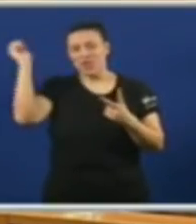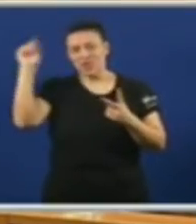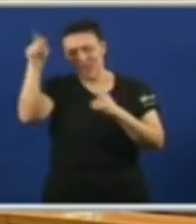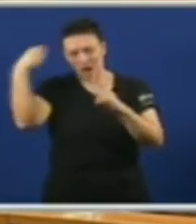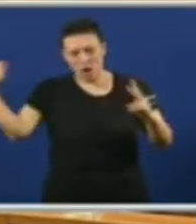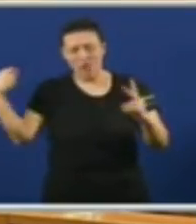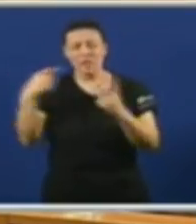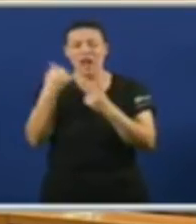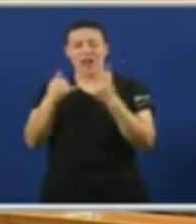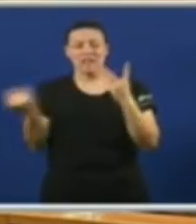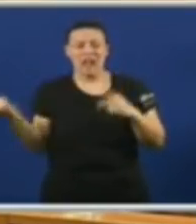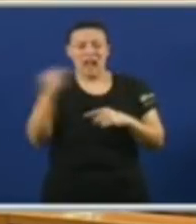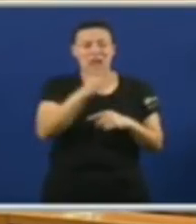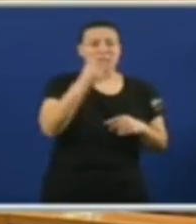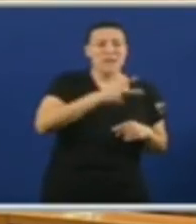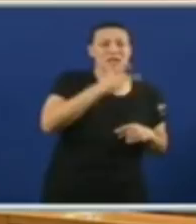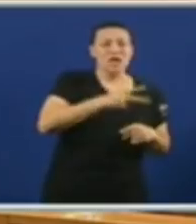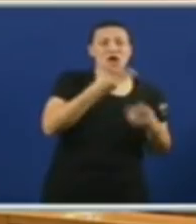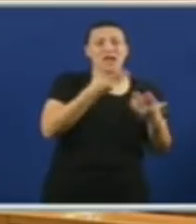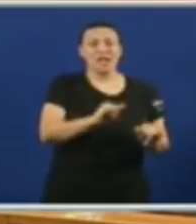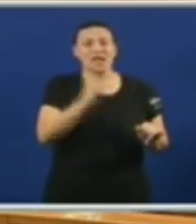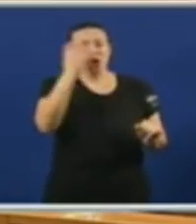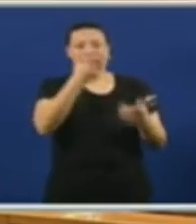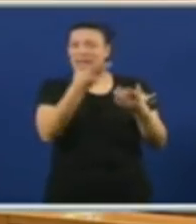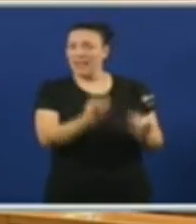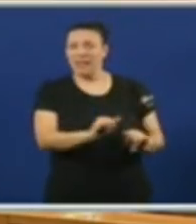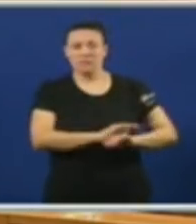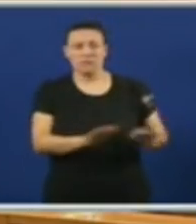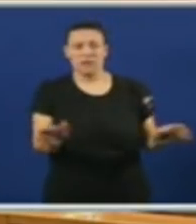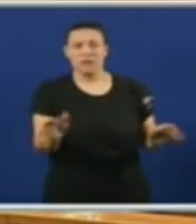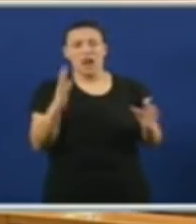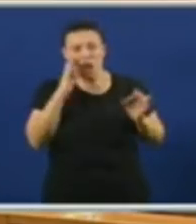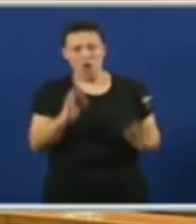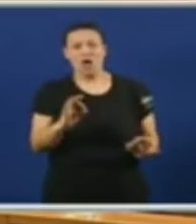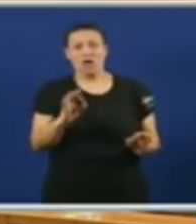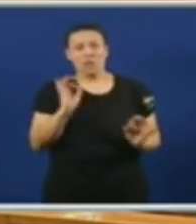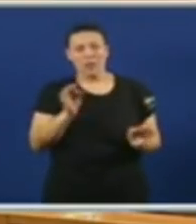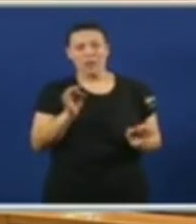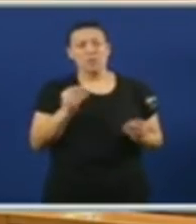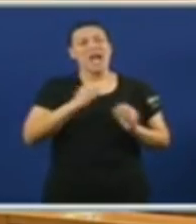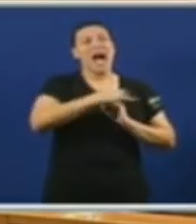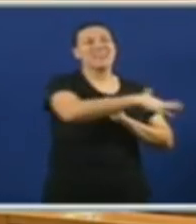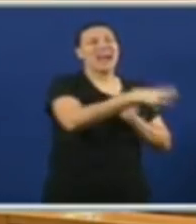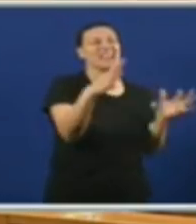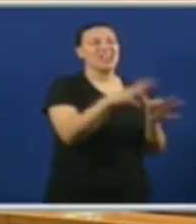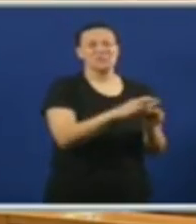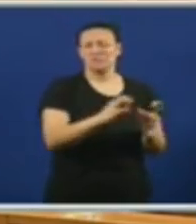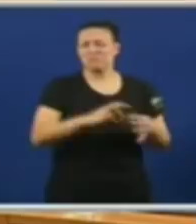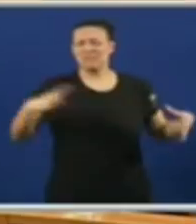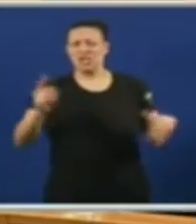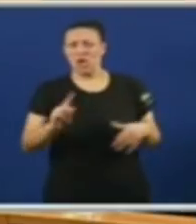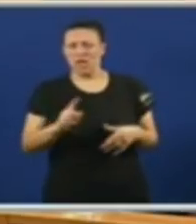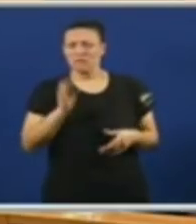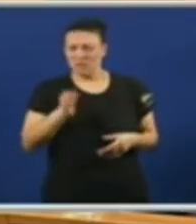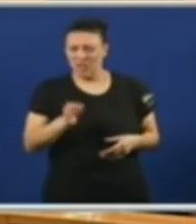Pero non pasará nin por Vigo, nin por Coruña Todo moi lógico e todo moi Atlántico Si, señor E